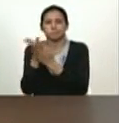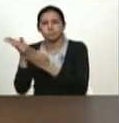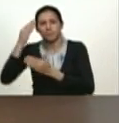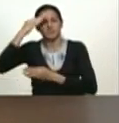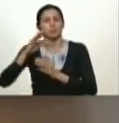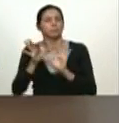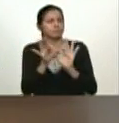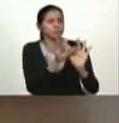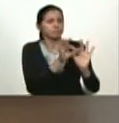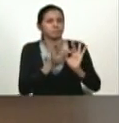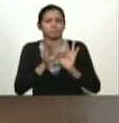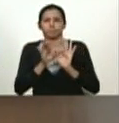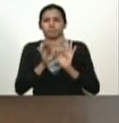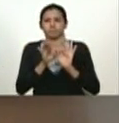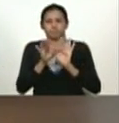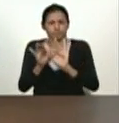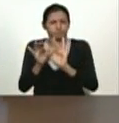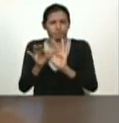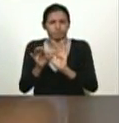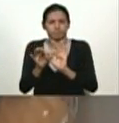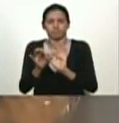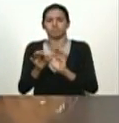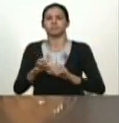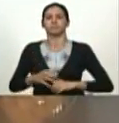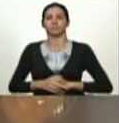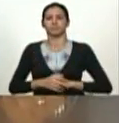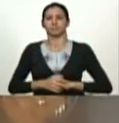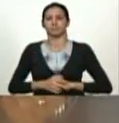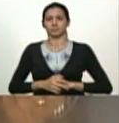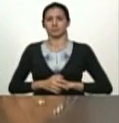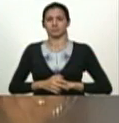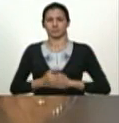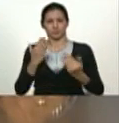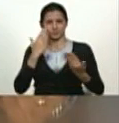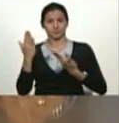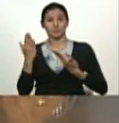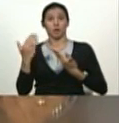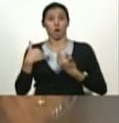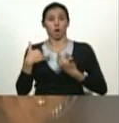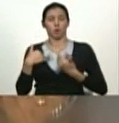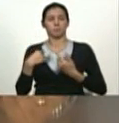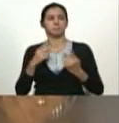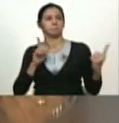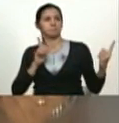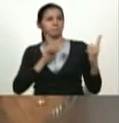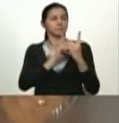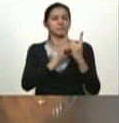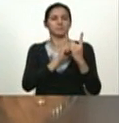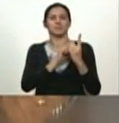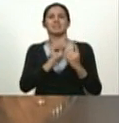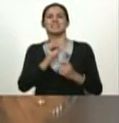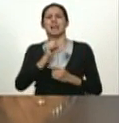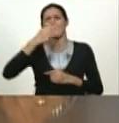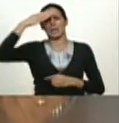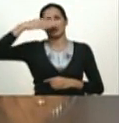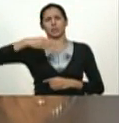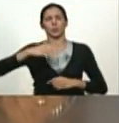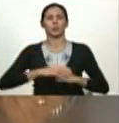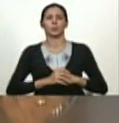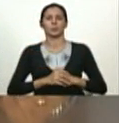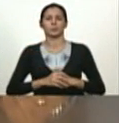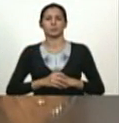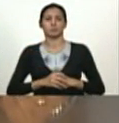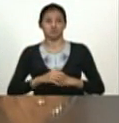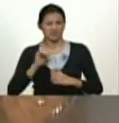la unión miren así hoy me recibió un sargento ustedes tuvieran que ver el video después yo